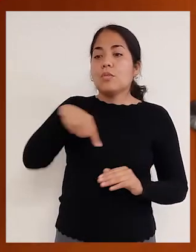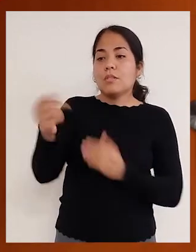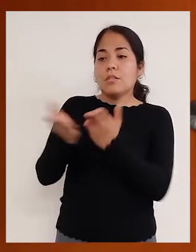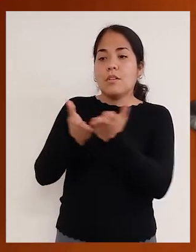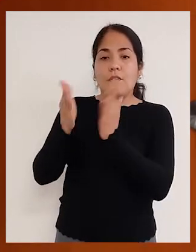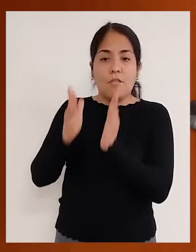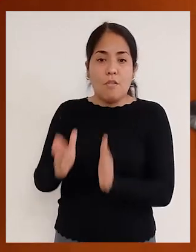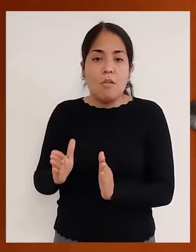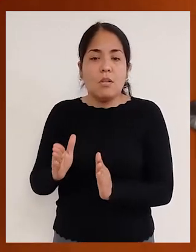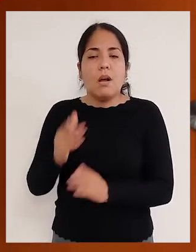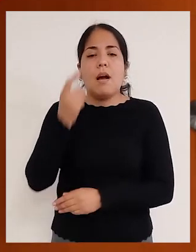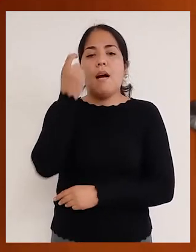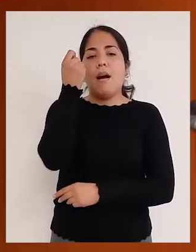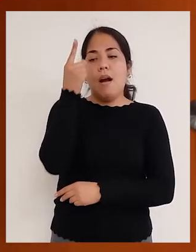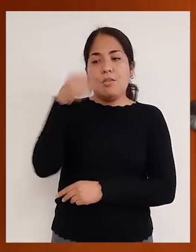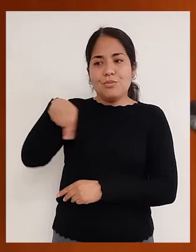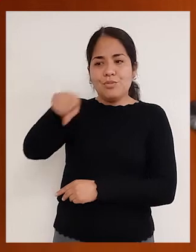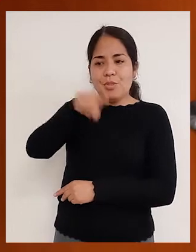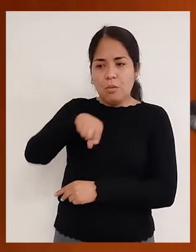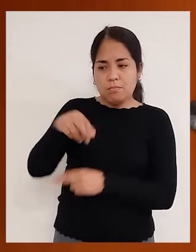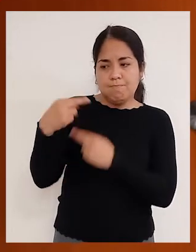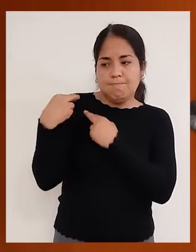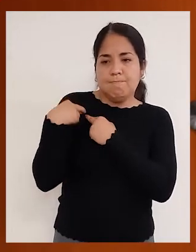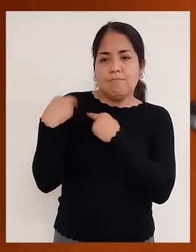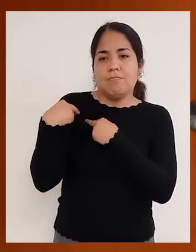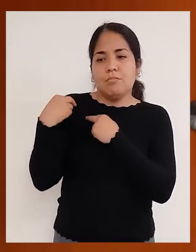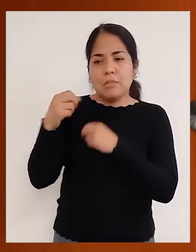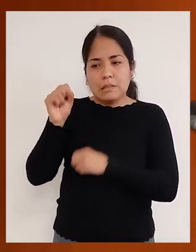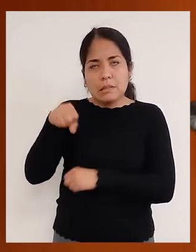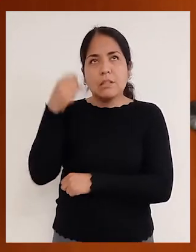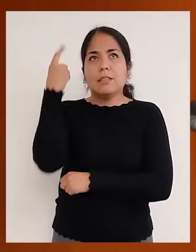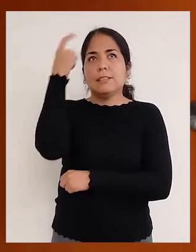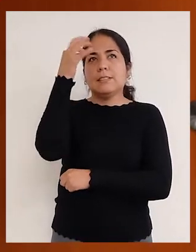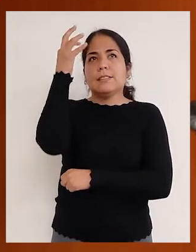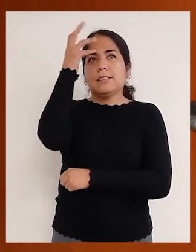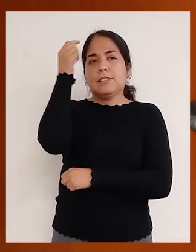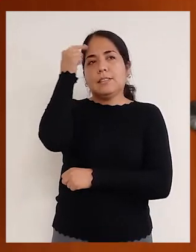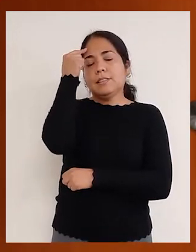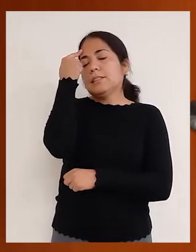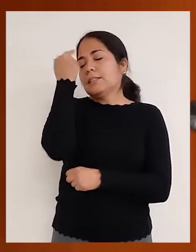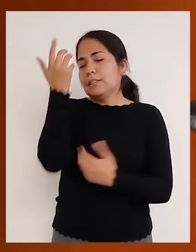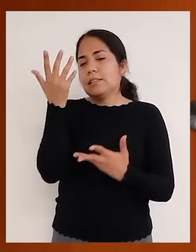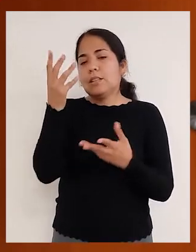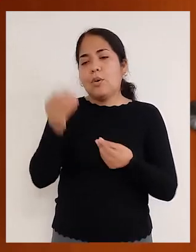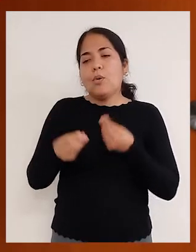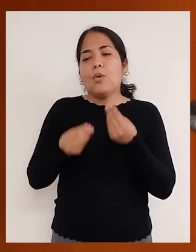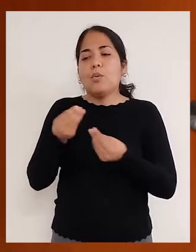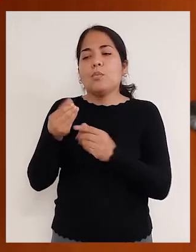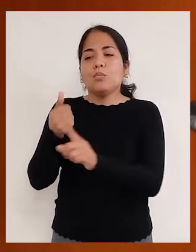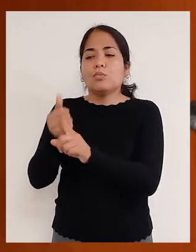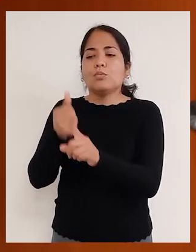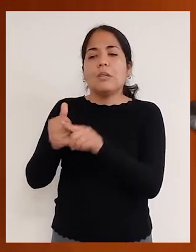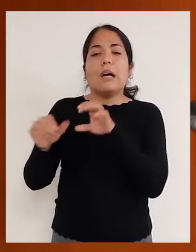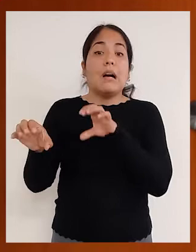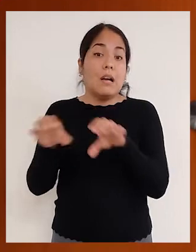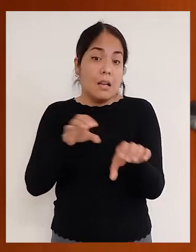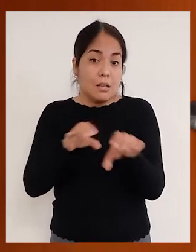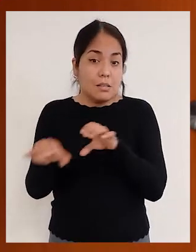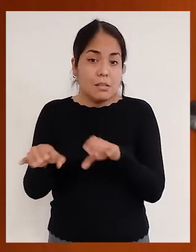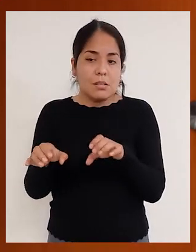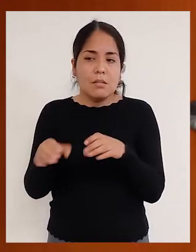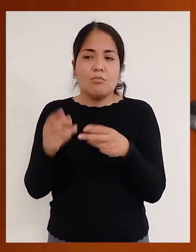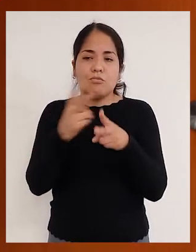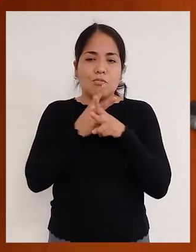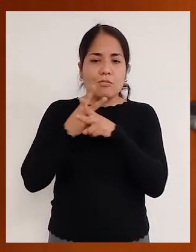desde nuestro rol como servidores públicos nosotros debemos reflexionar sobre nuestro accionar